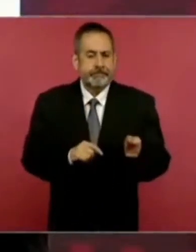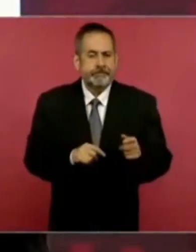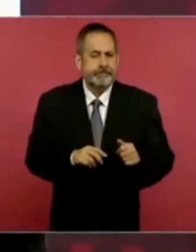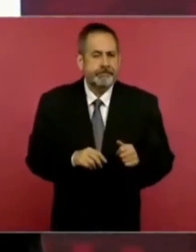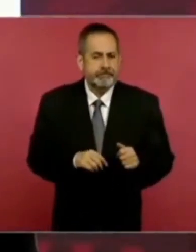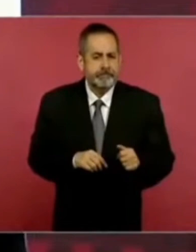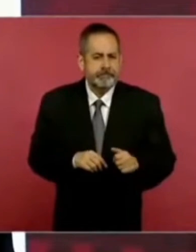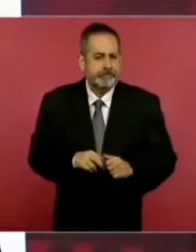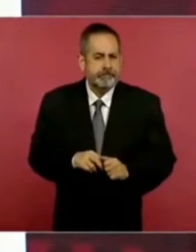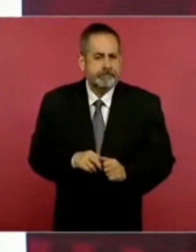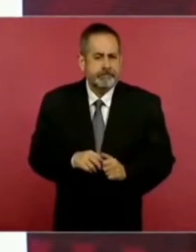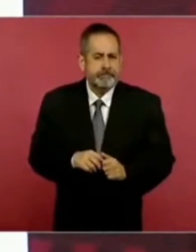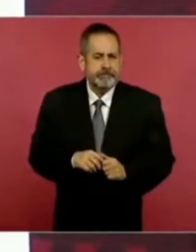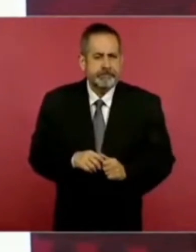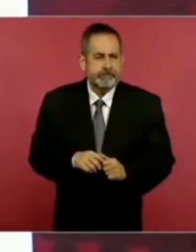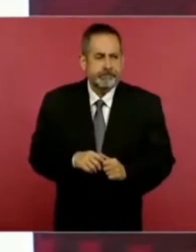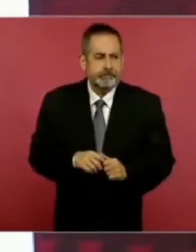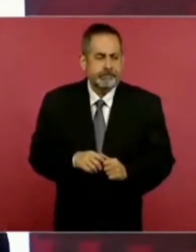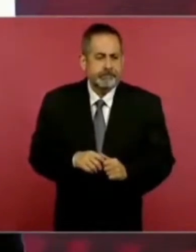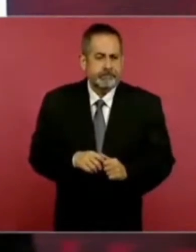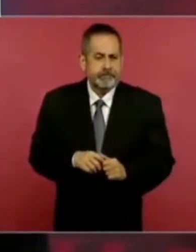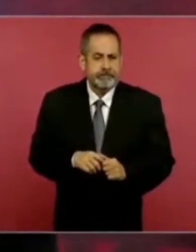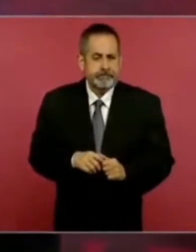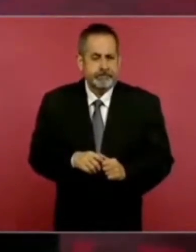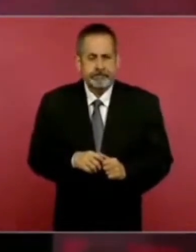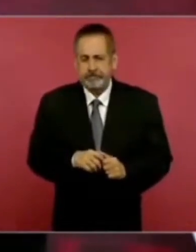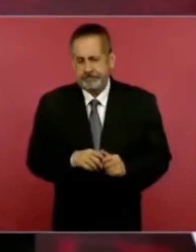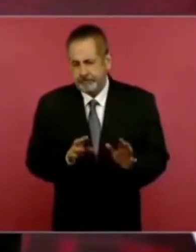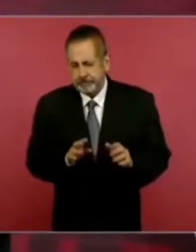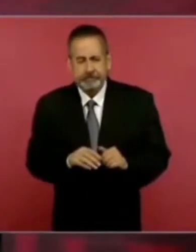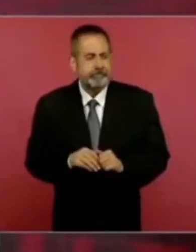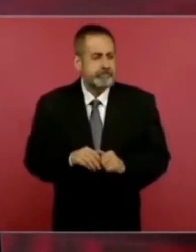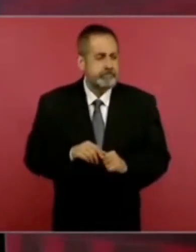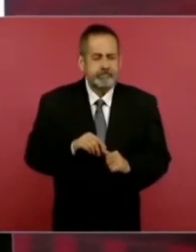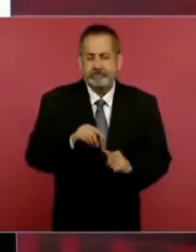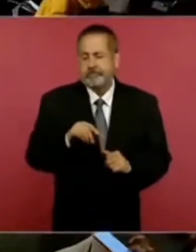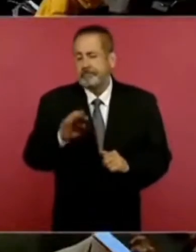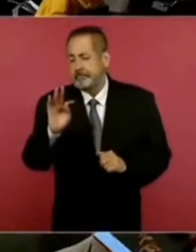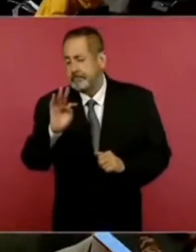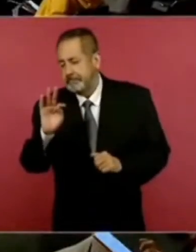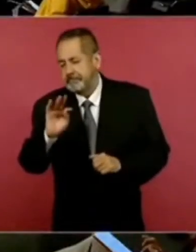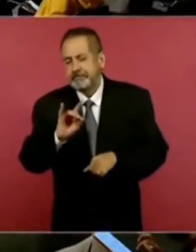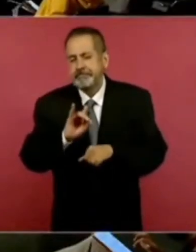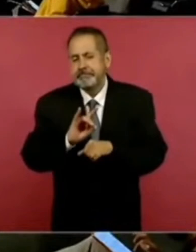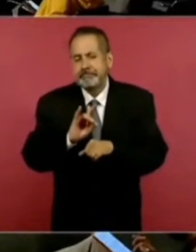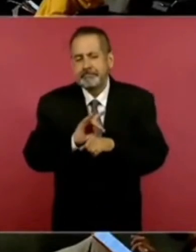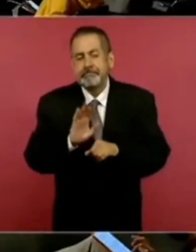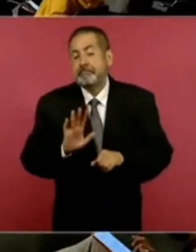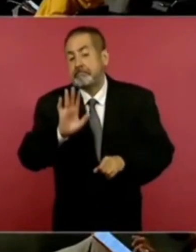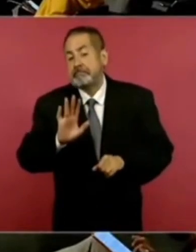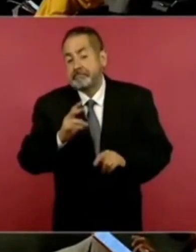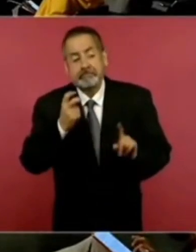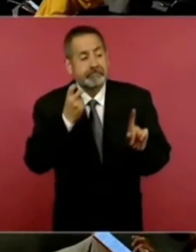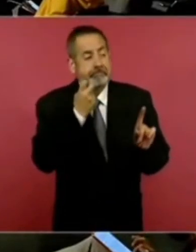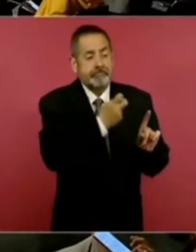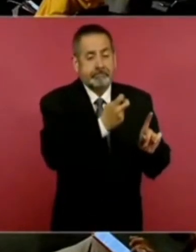los presuntos responsables de la desaparición de los jóvenes